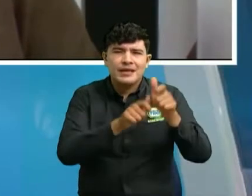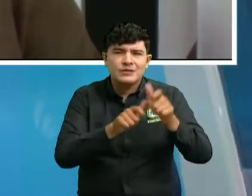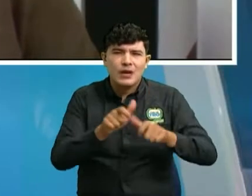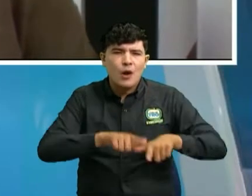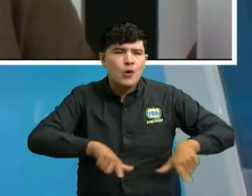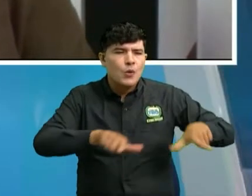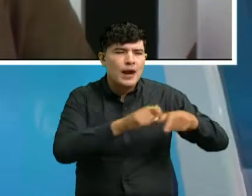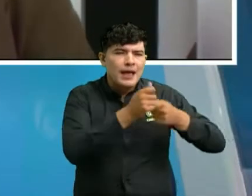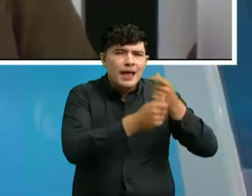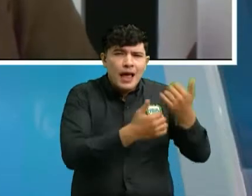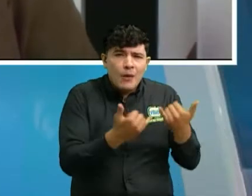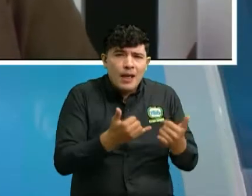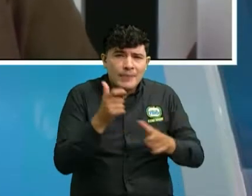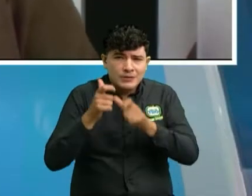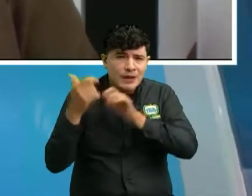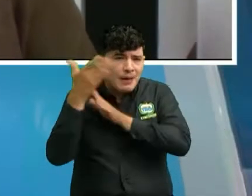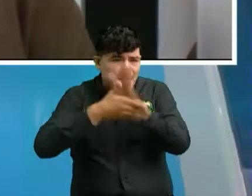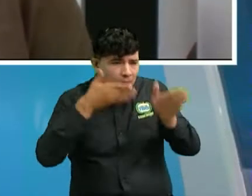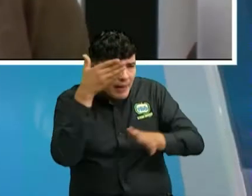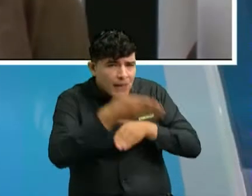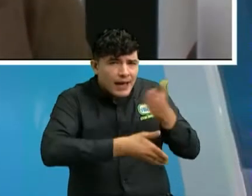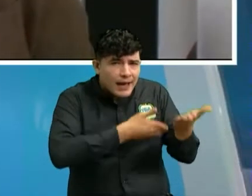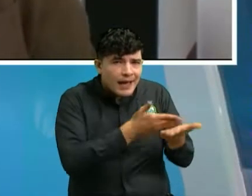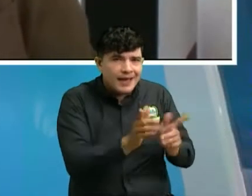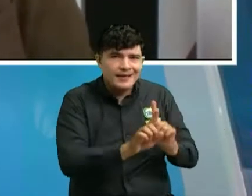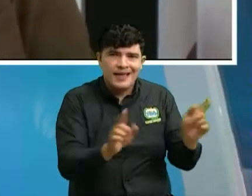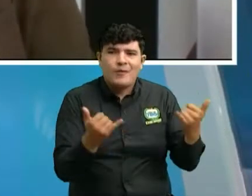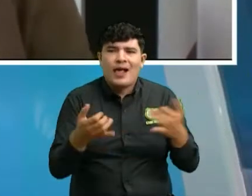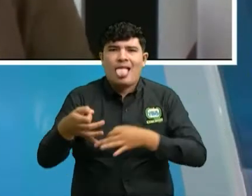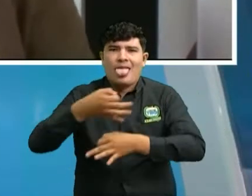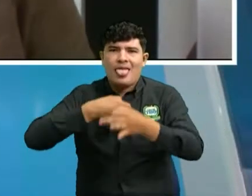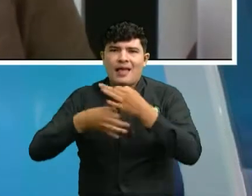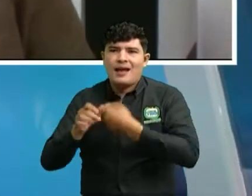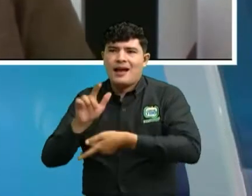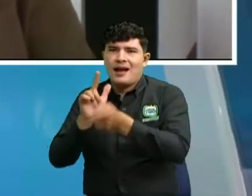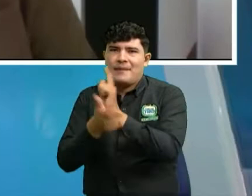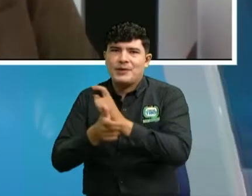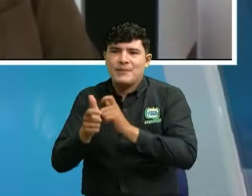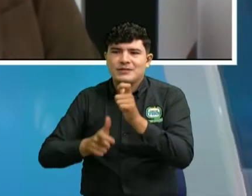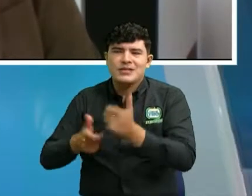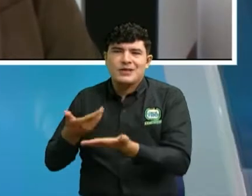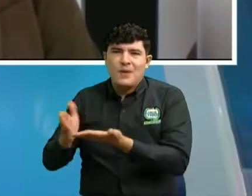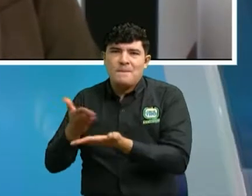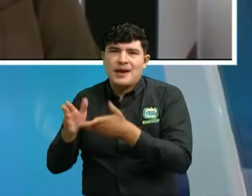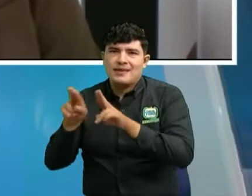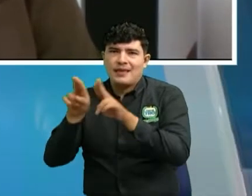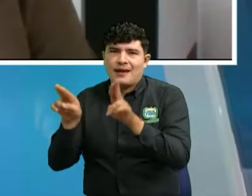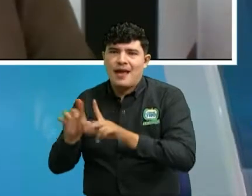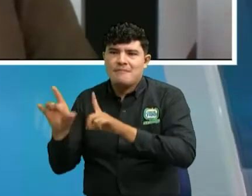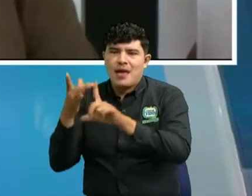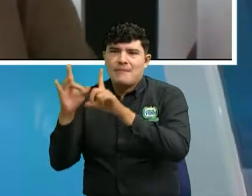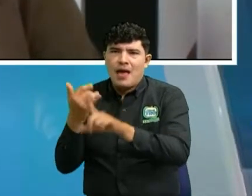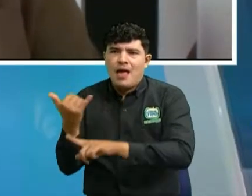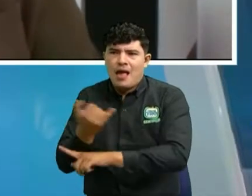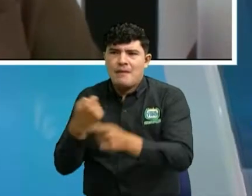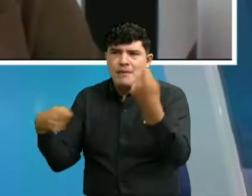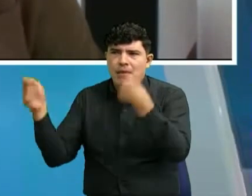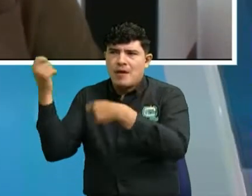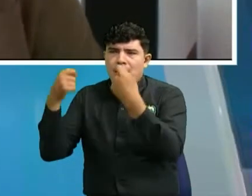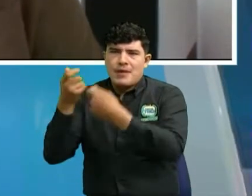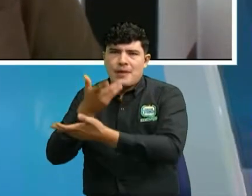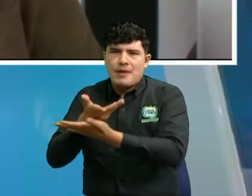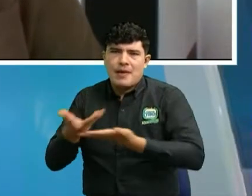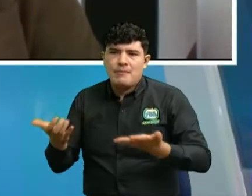de microempresas quebradas y que están tratando de incursionar en el mercado electrónico de vender sus productos por